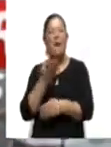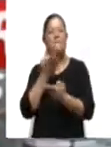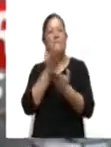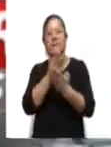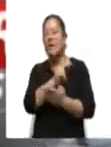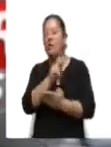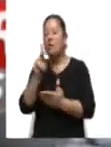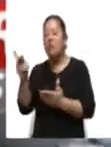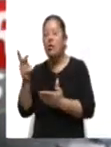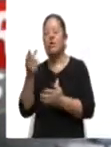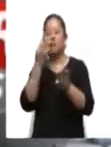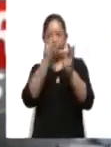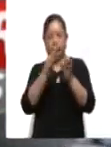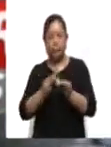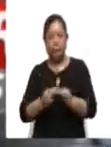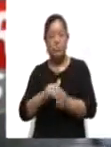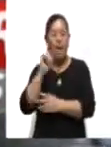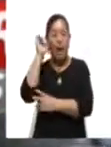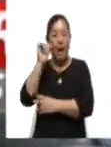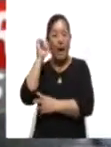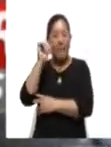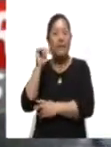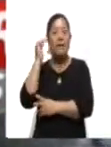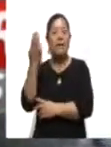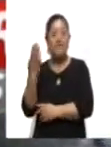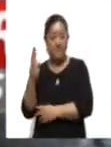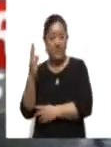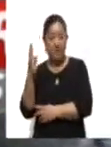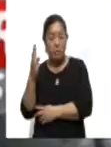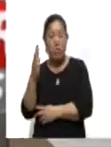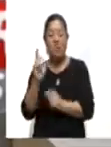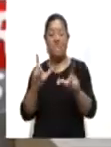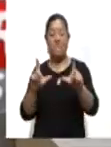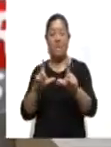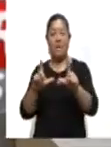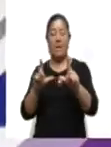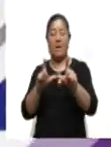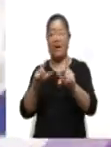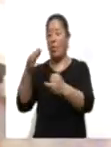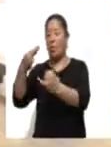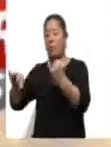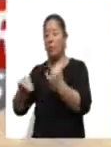vehicular, abril y mayo corresponde a vehículos con terminación de placa 1 y 2.